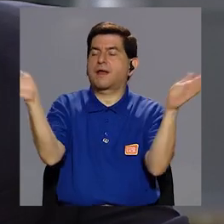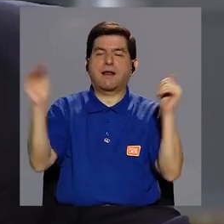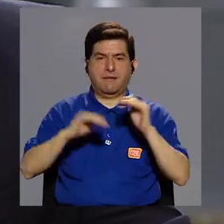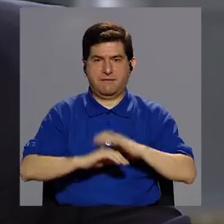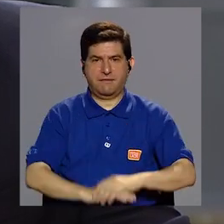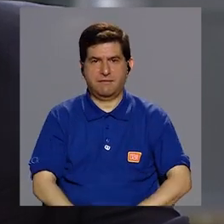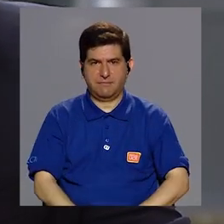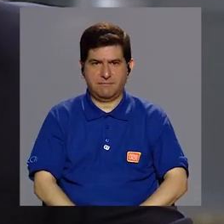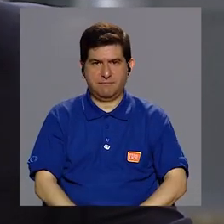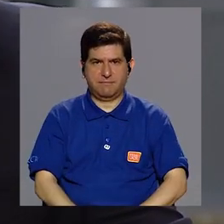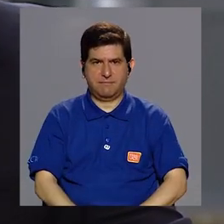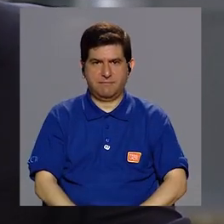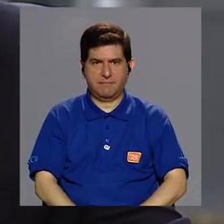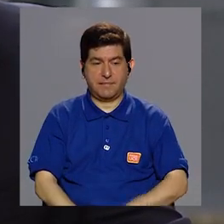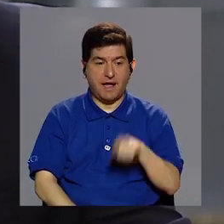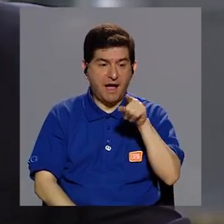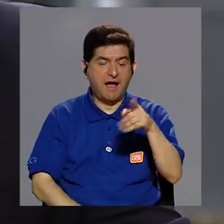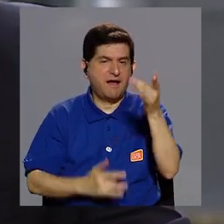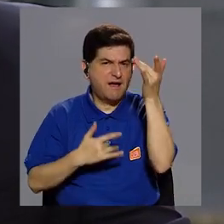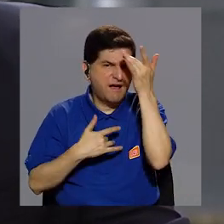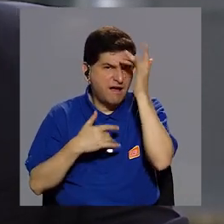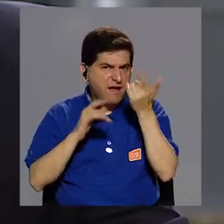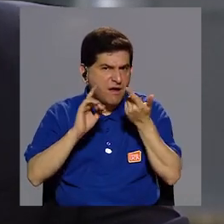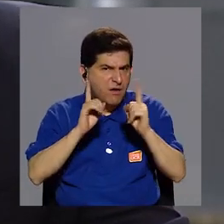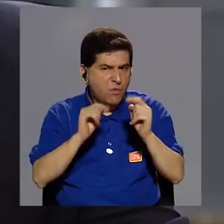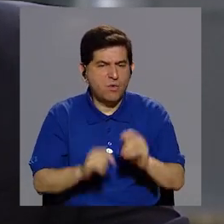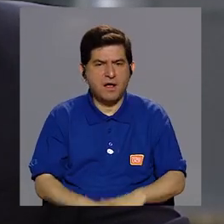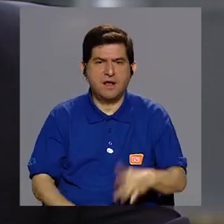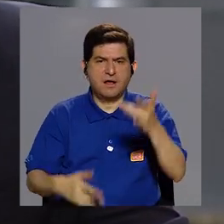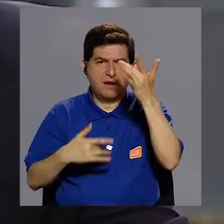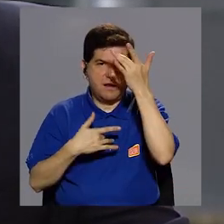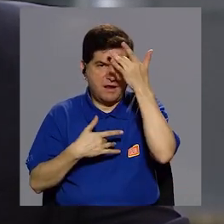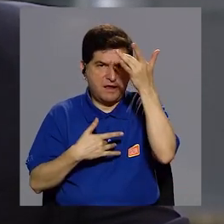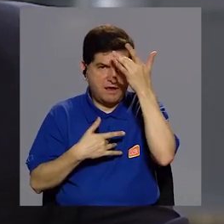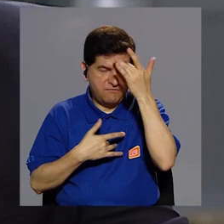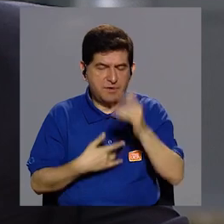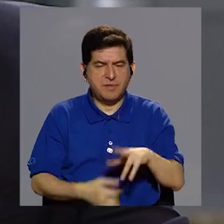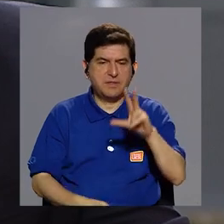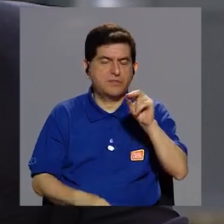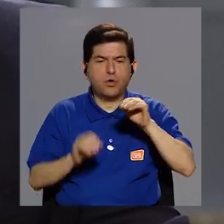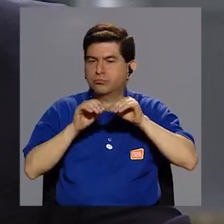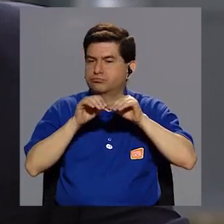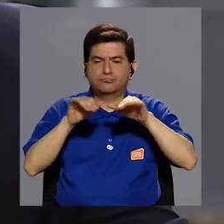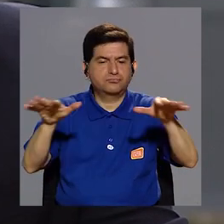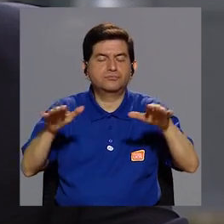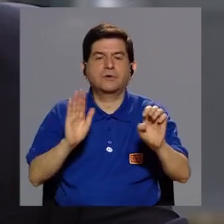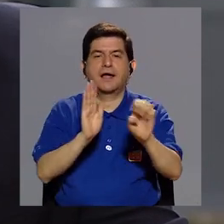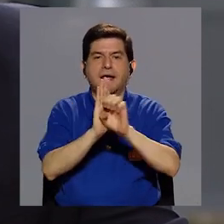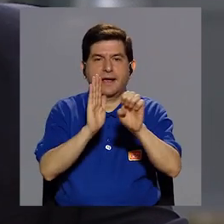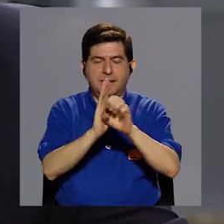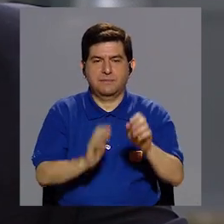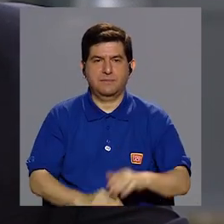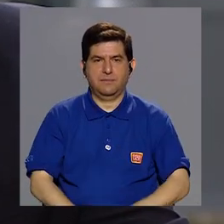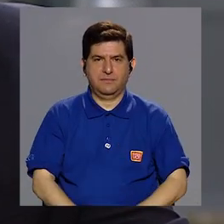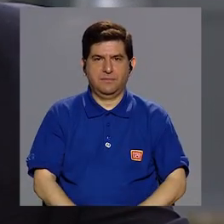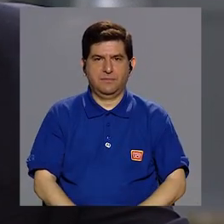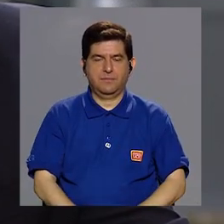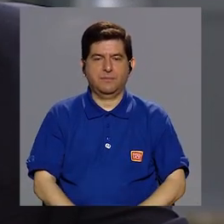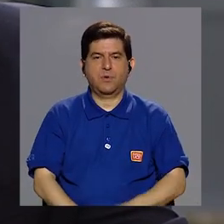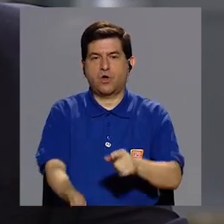general. Una de esas enfermedades son las enfermedades no transmisibles como por ejemplo